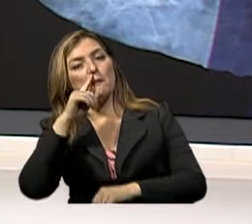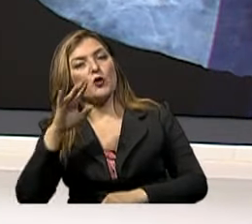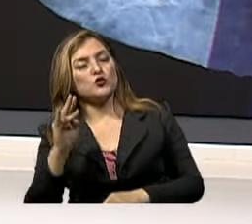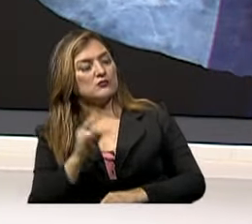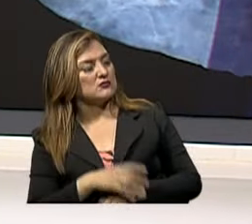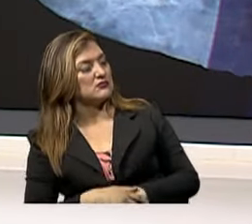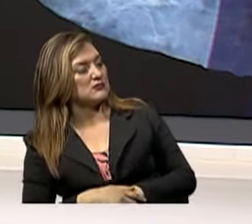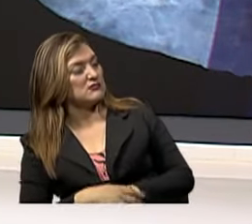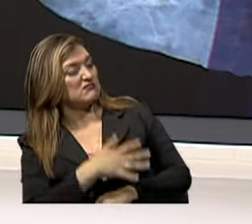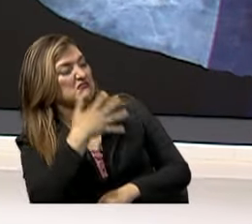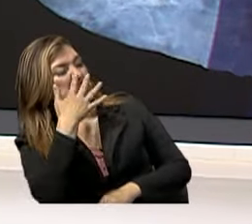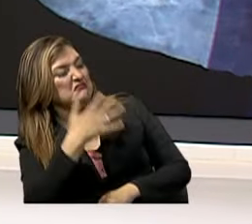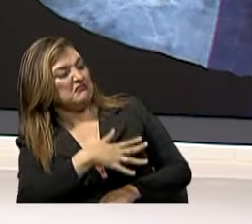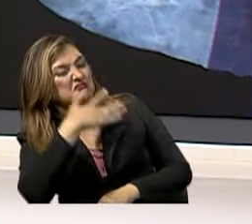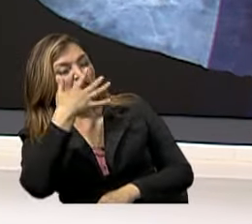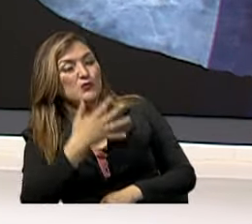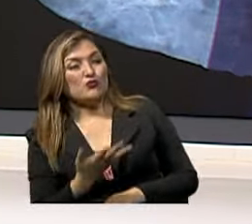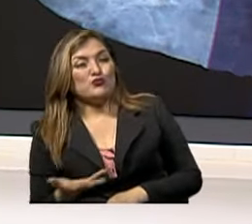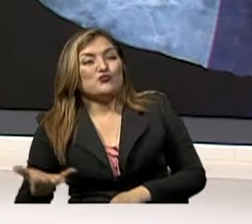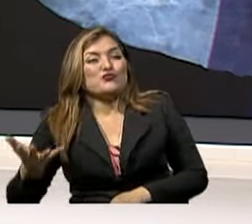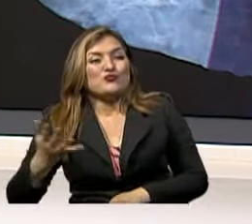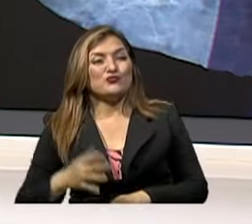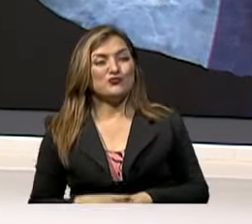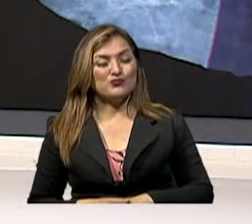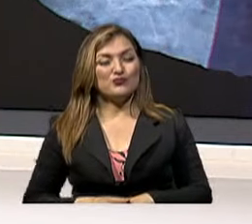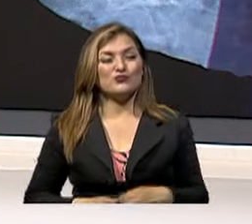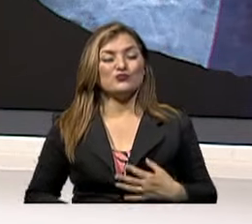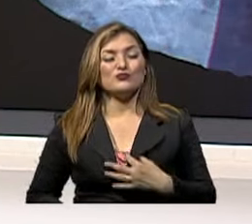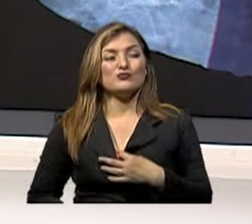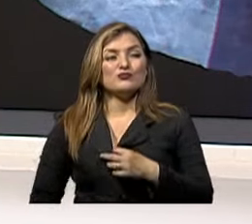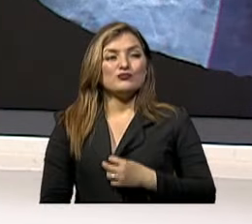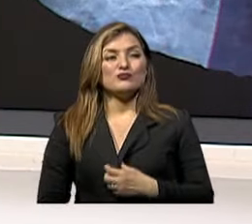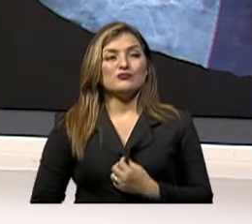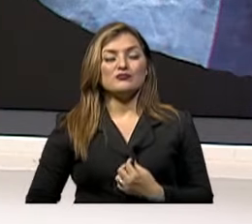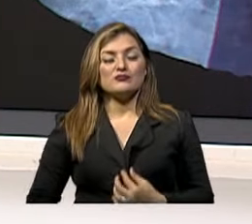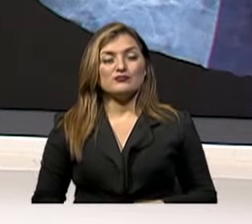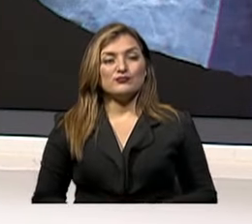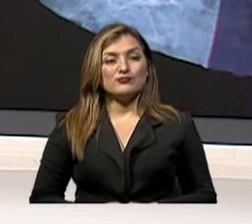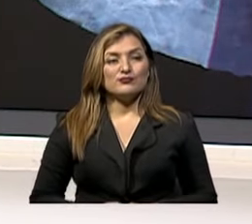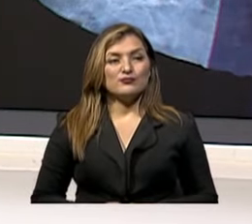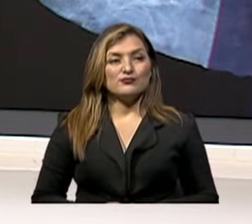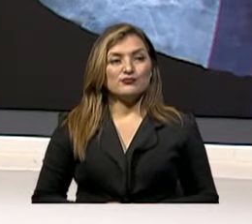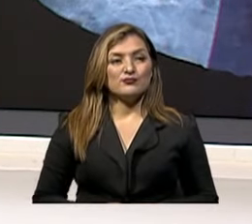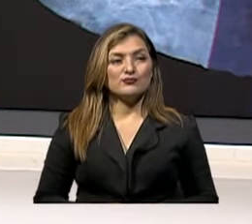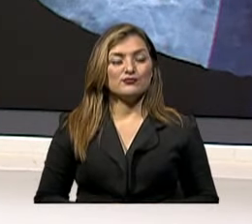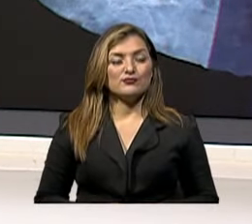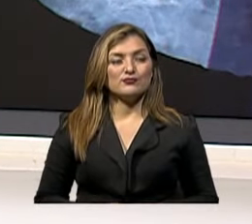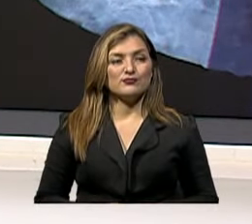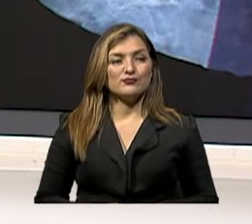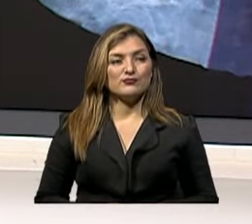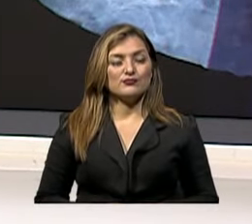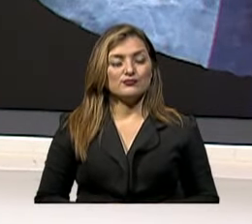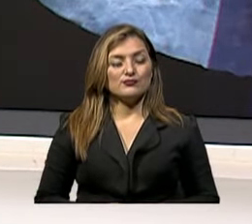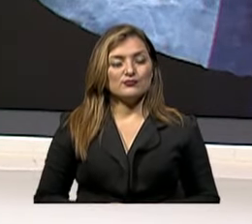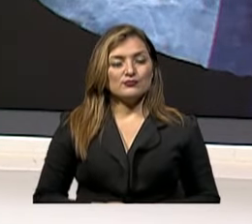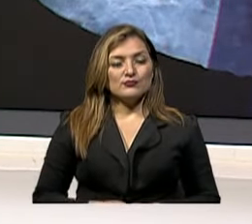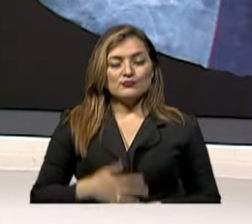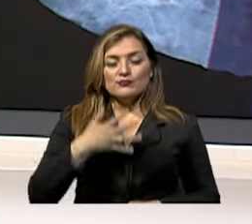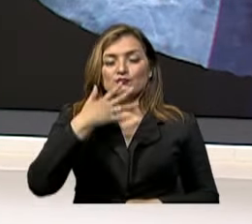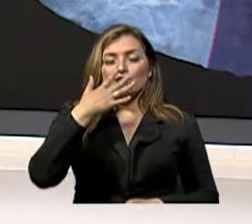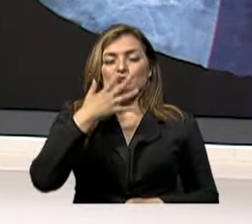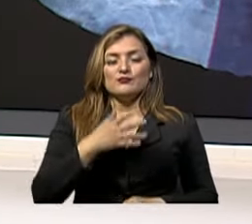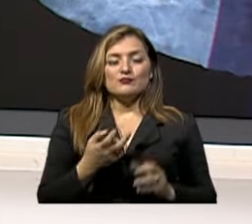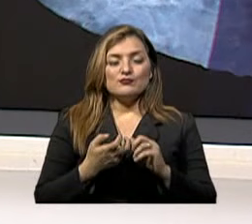de una persona que fuma constantemente Va a tener esa irritación crónica también Y le puede desencadenar irritación de la vía aérea